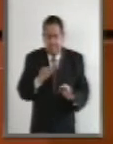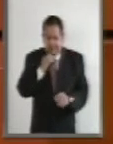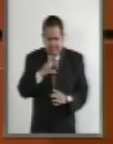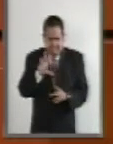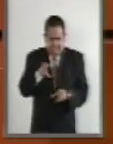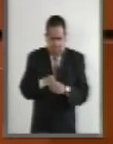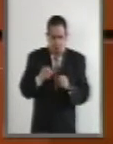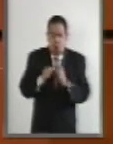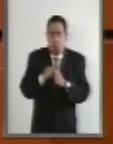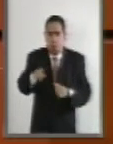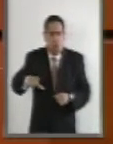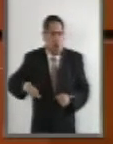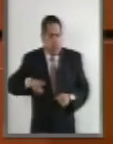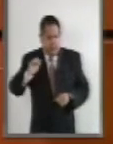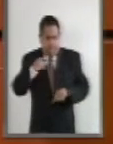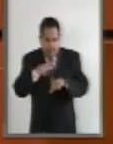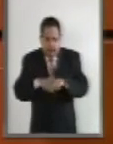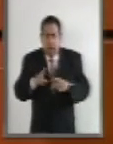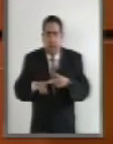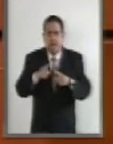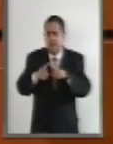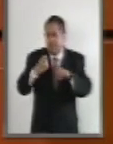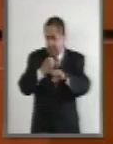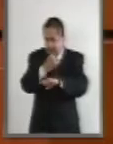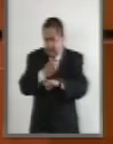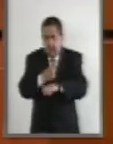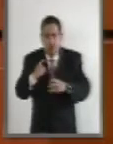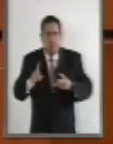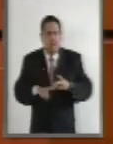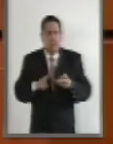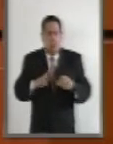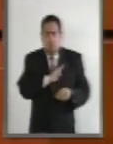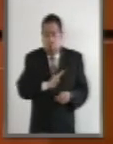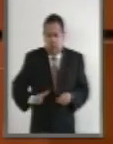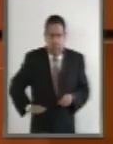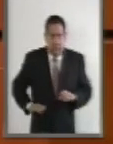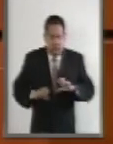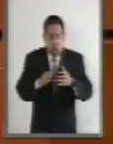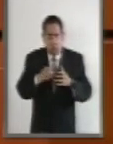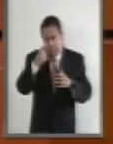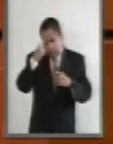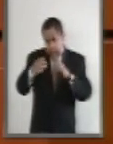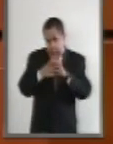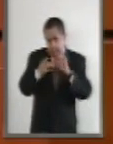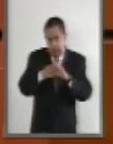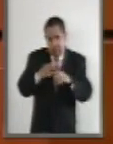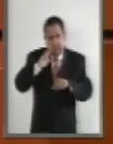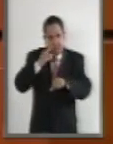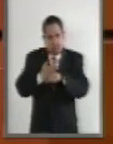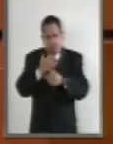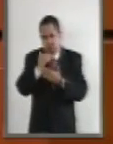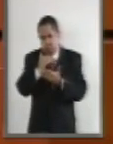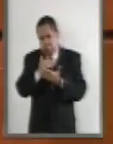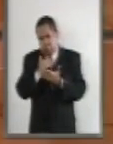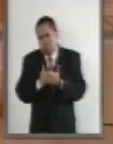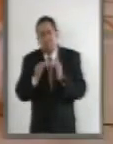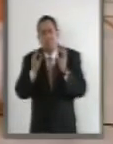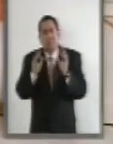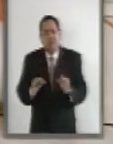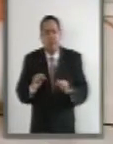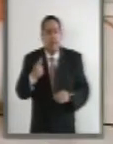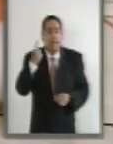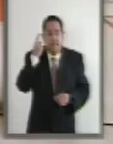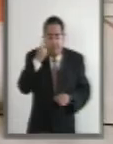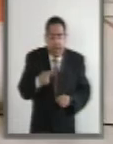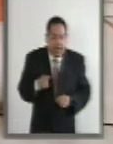del gobierno federal, de los estados y de los municipios en el ámbito de sus respectivas competencias a